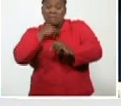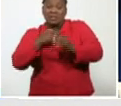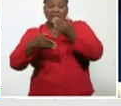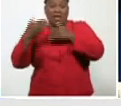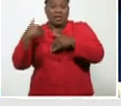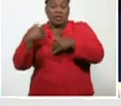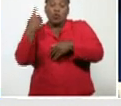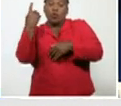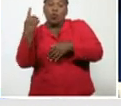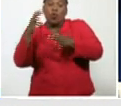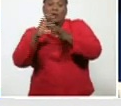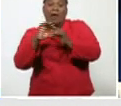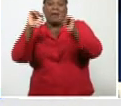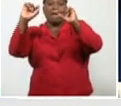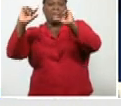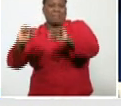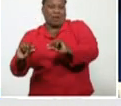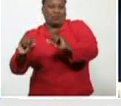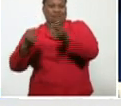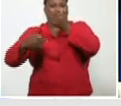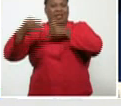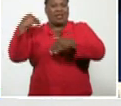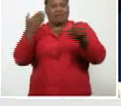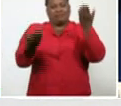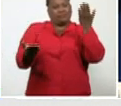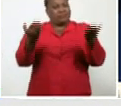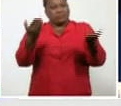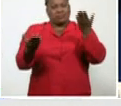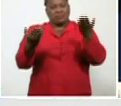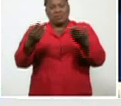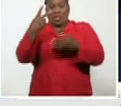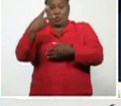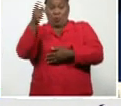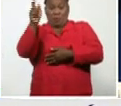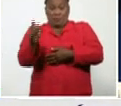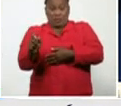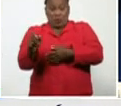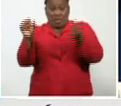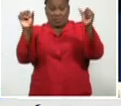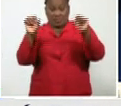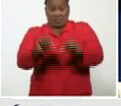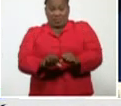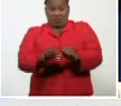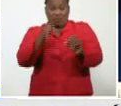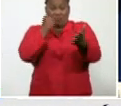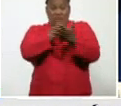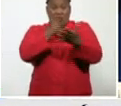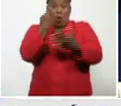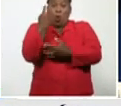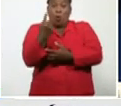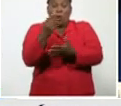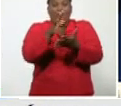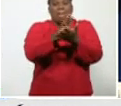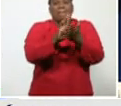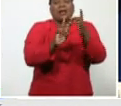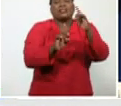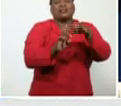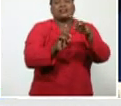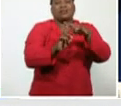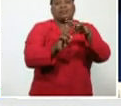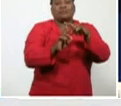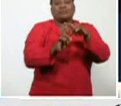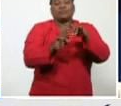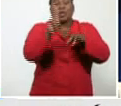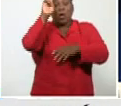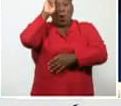menos que en el día, de ayer, los dos críticos, confirmados, uno es de la provincia, Matanza, y se encuentra, en el hospital